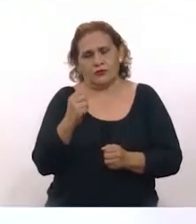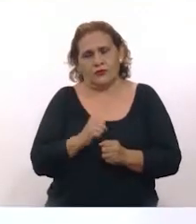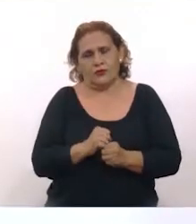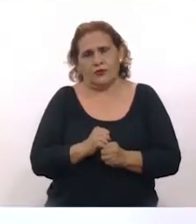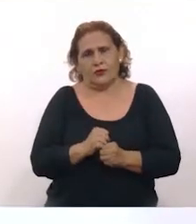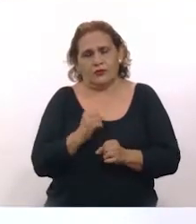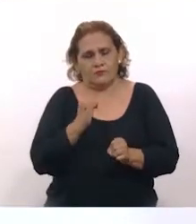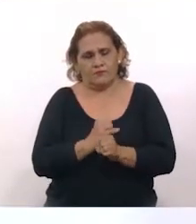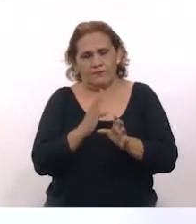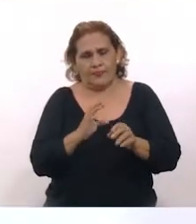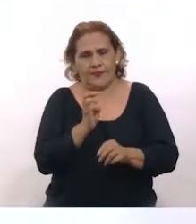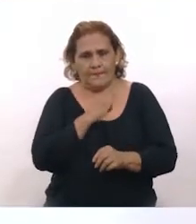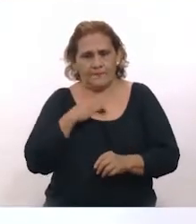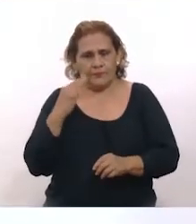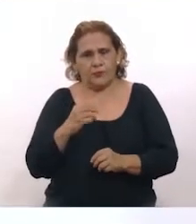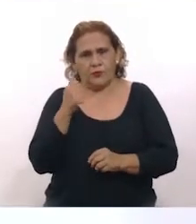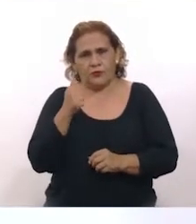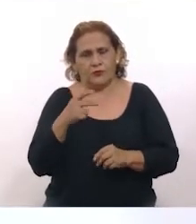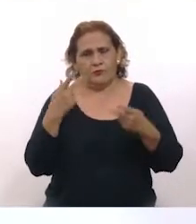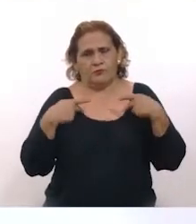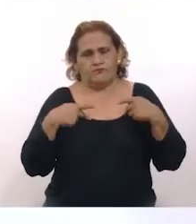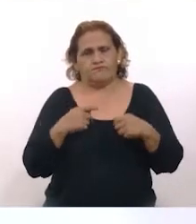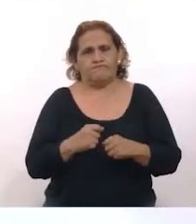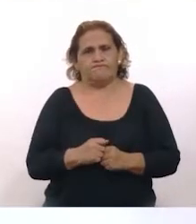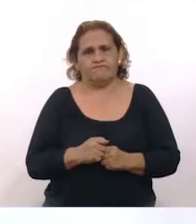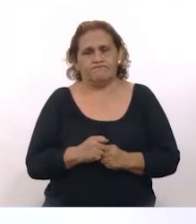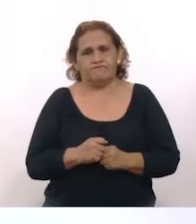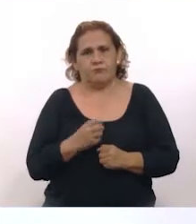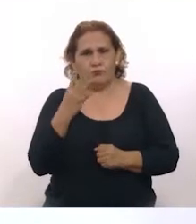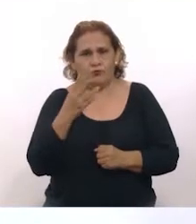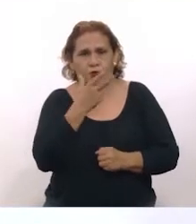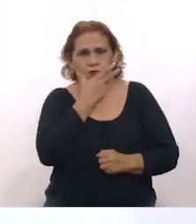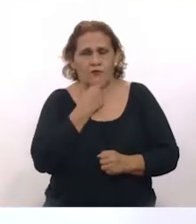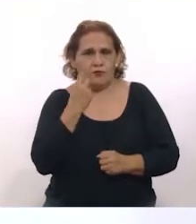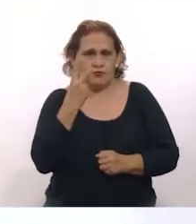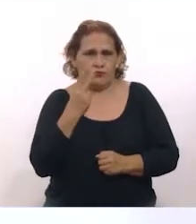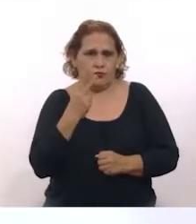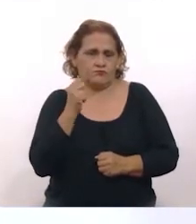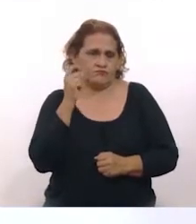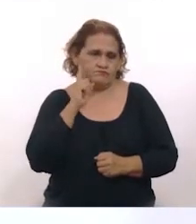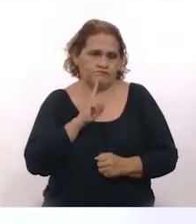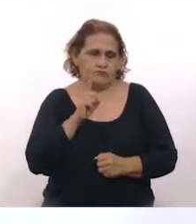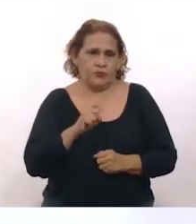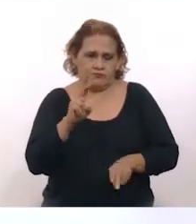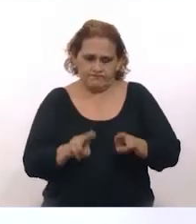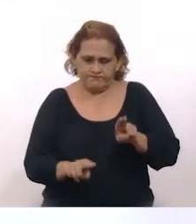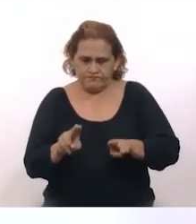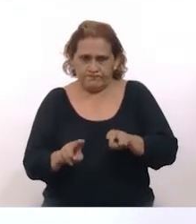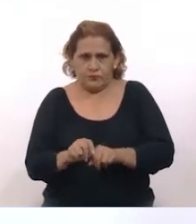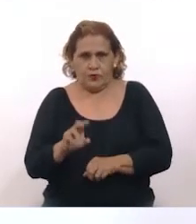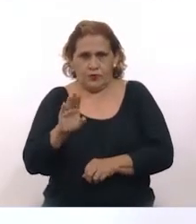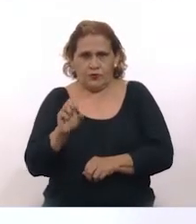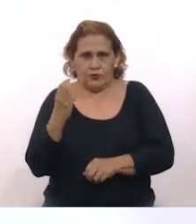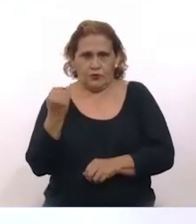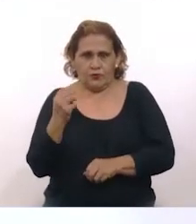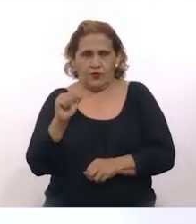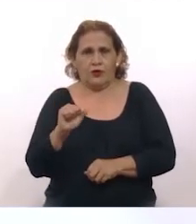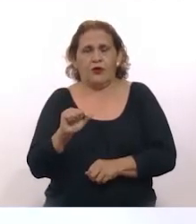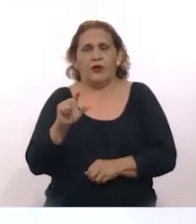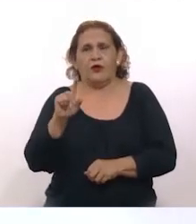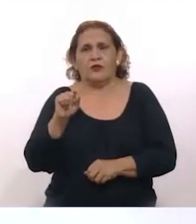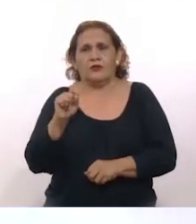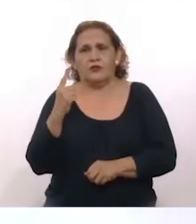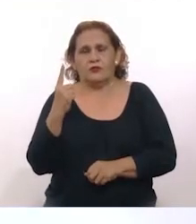Lamentablemente en este parte médico informamos de seis fallecimientos. Son cuatro hombres y dos mujeres de un rango de edad de 59 a